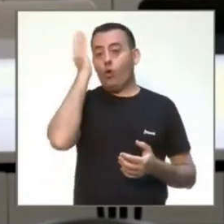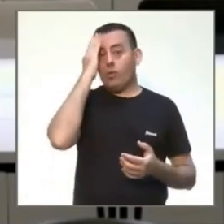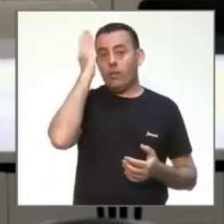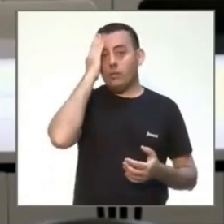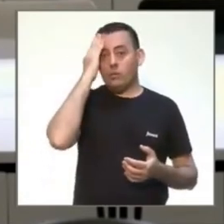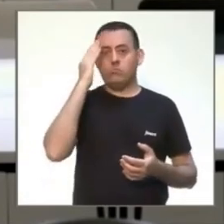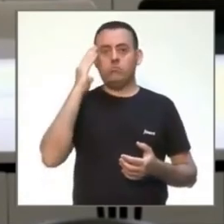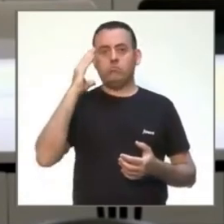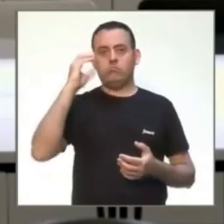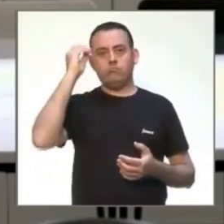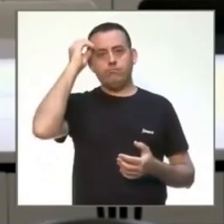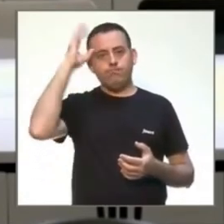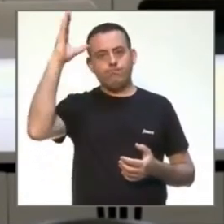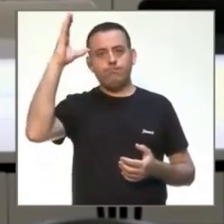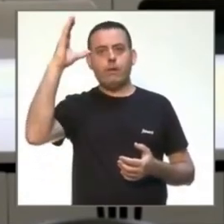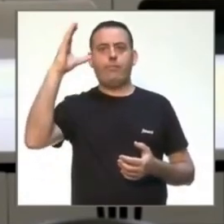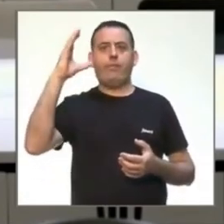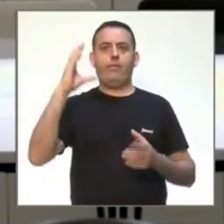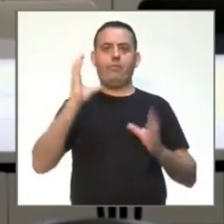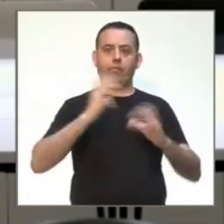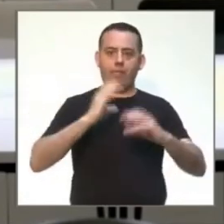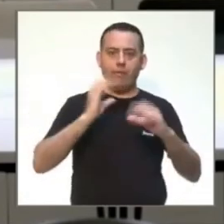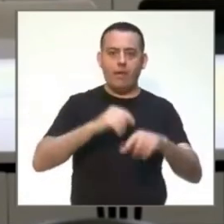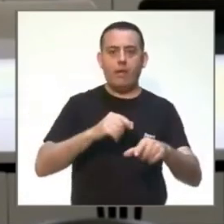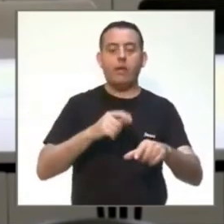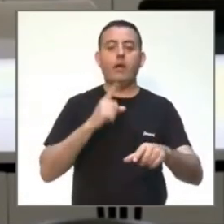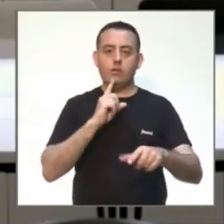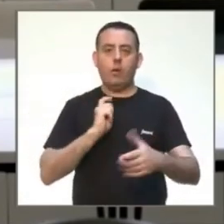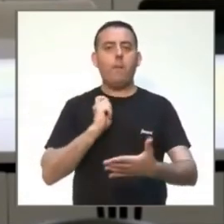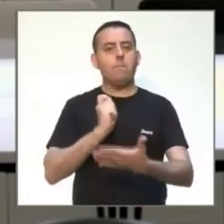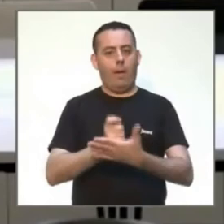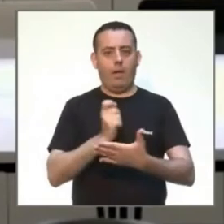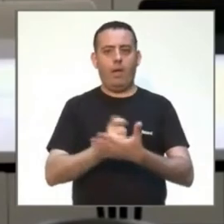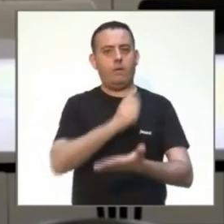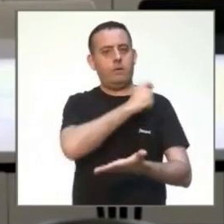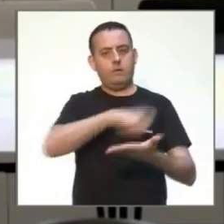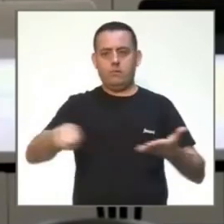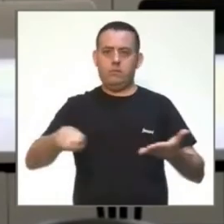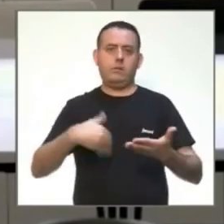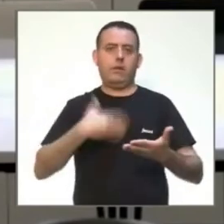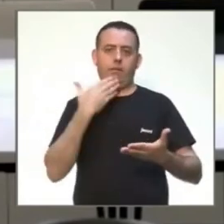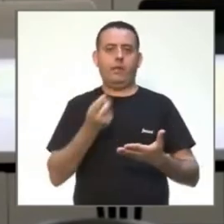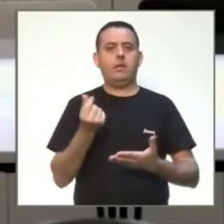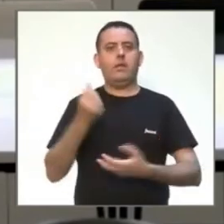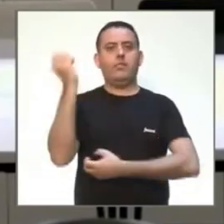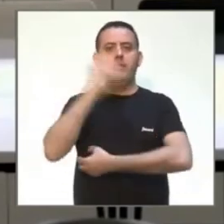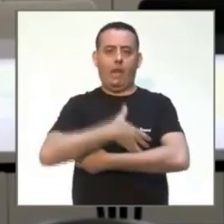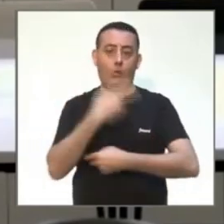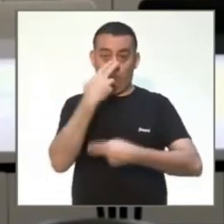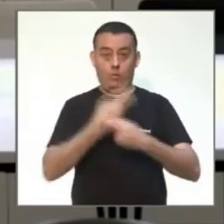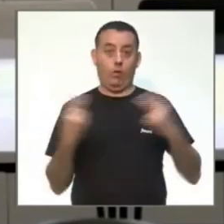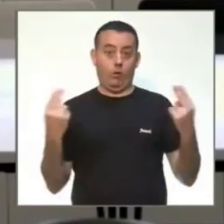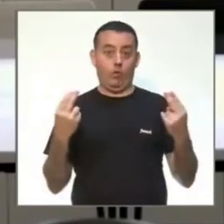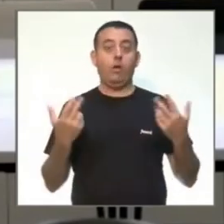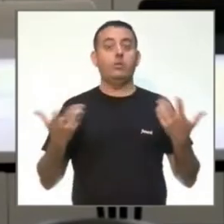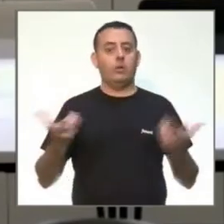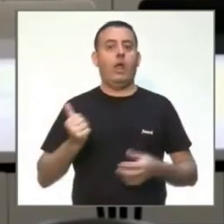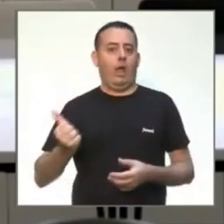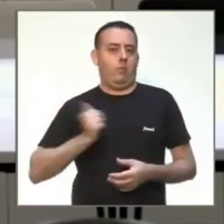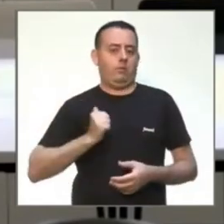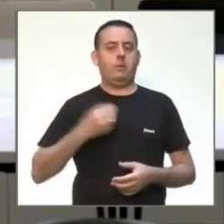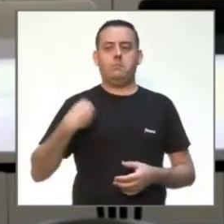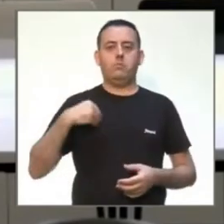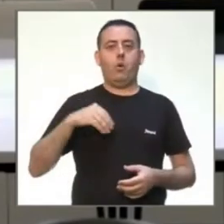ha generado con fondos públicos y está a disposición de todo el país para ayudar a otras regiones y